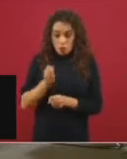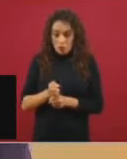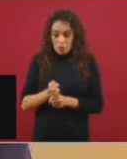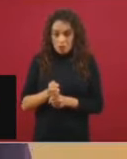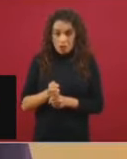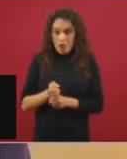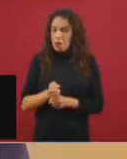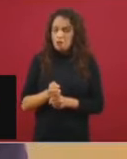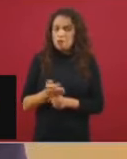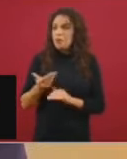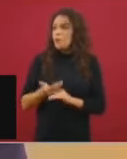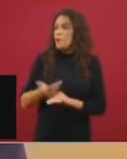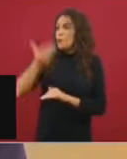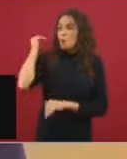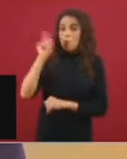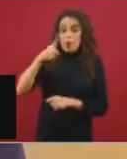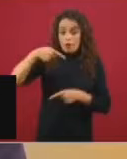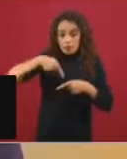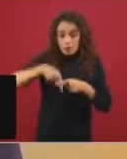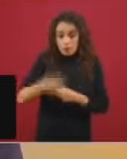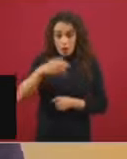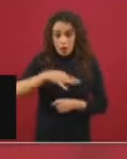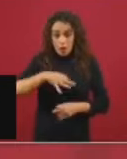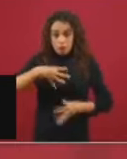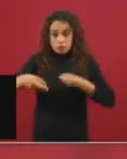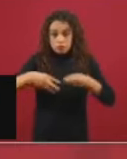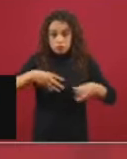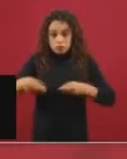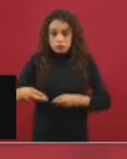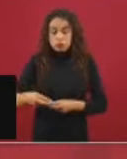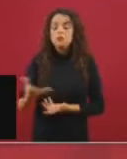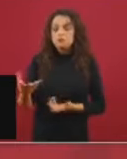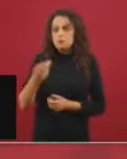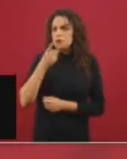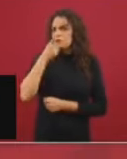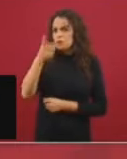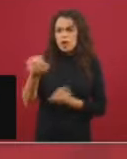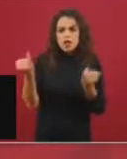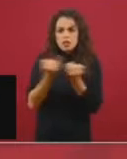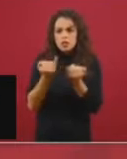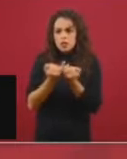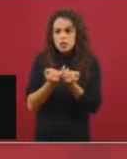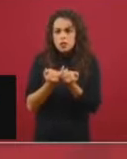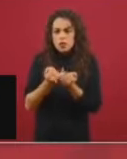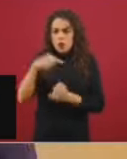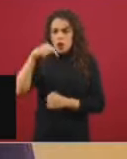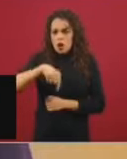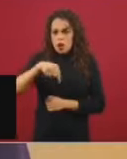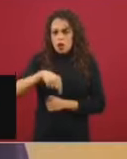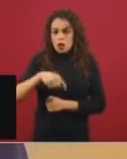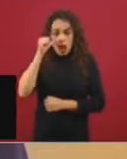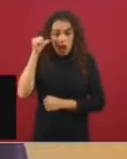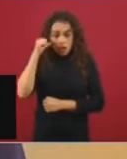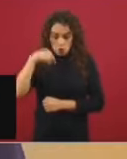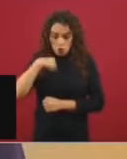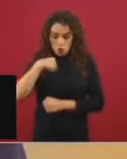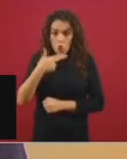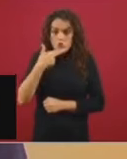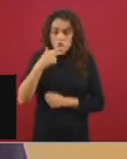vea las guías desde el inicio de la epidemia. Y eso sigue vigente, ayer aquí mismo yo me puse un cubrebocas